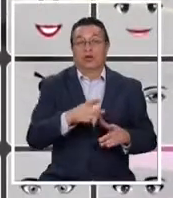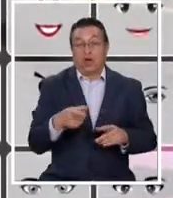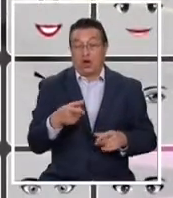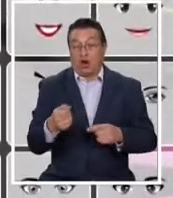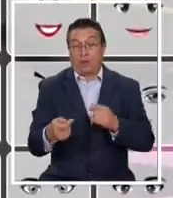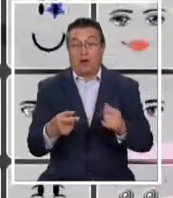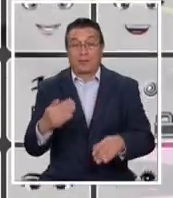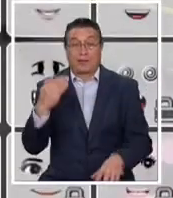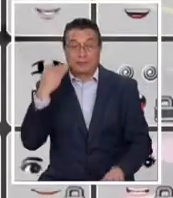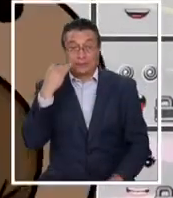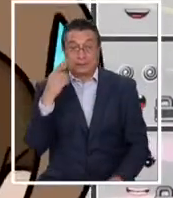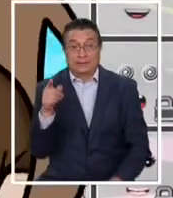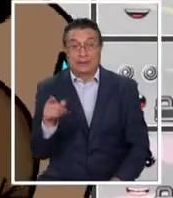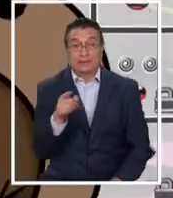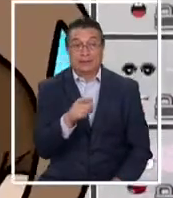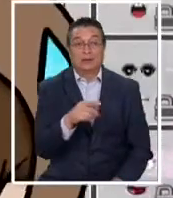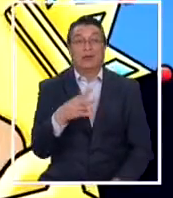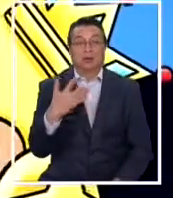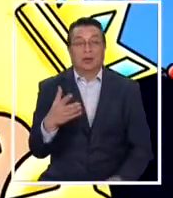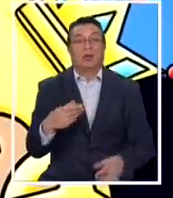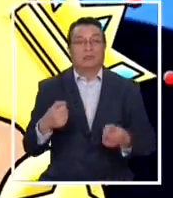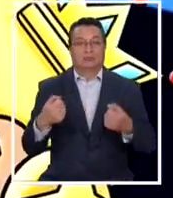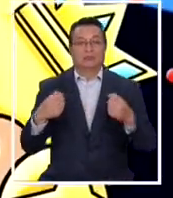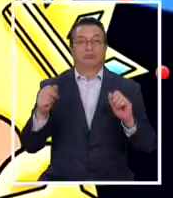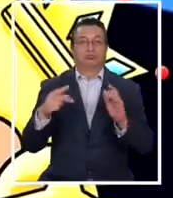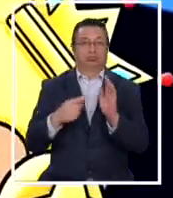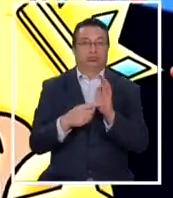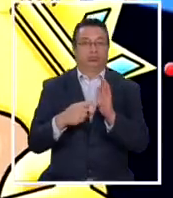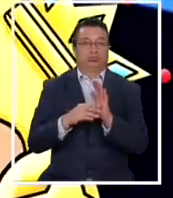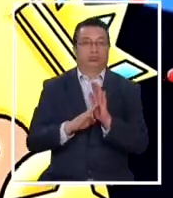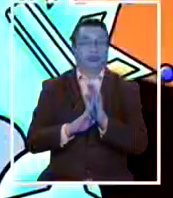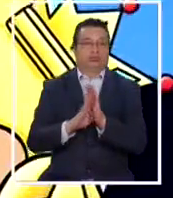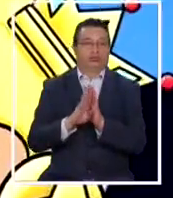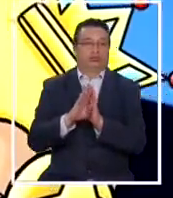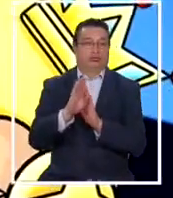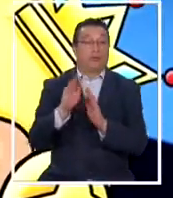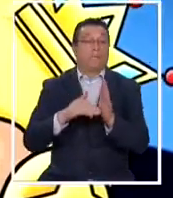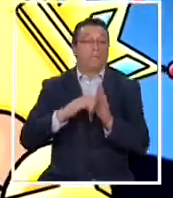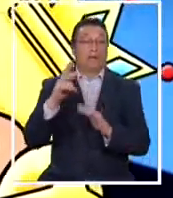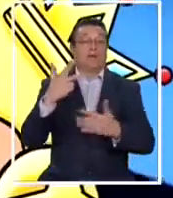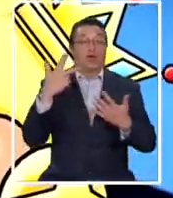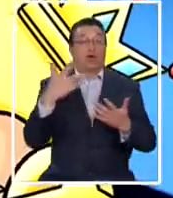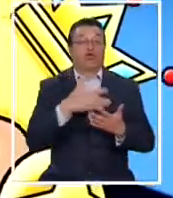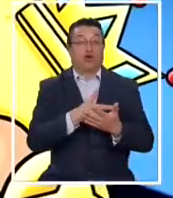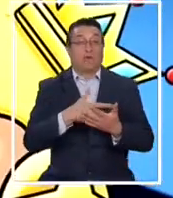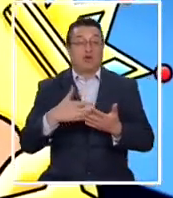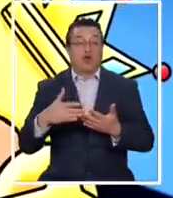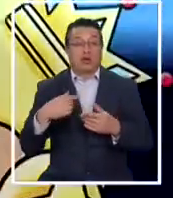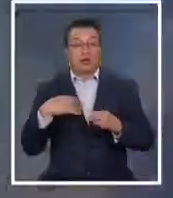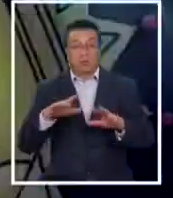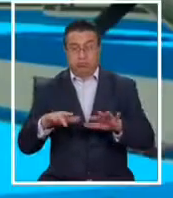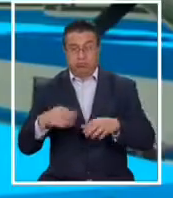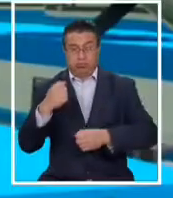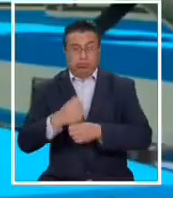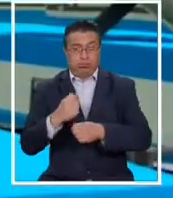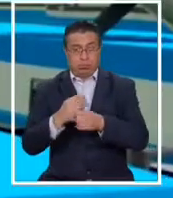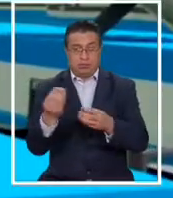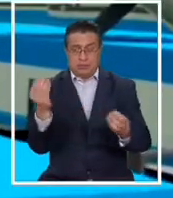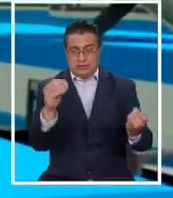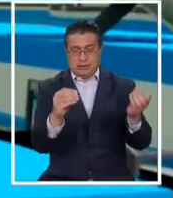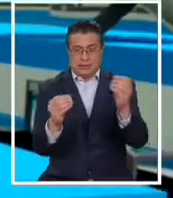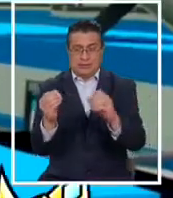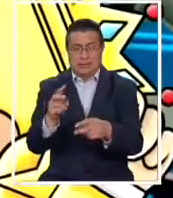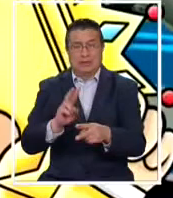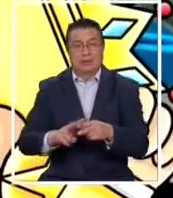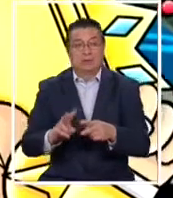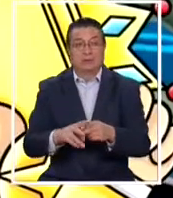de estos pequeños los que le han dado éxito a este juego que tiene más de 8 millones de programadores creando contenido.